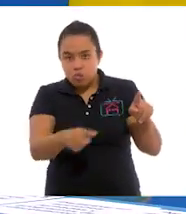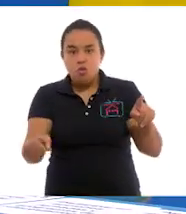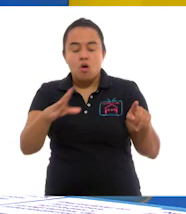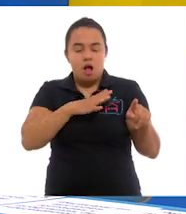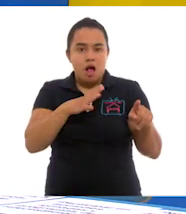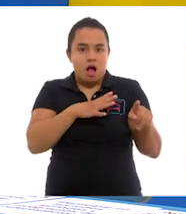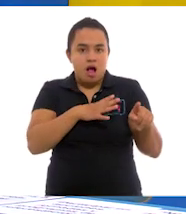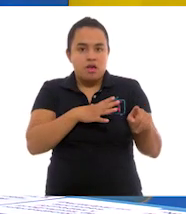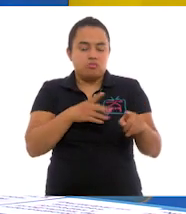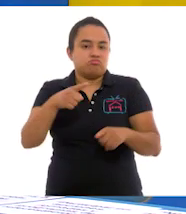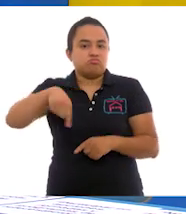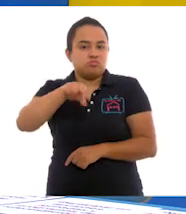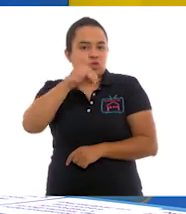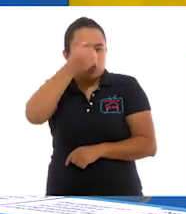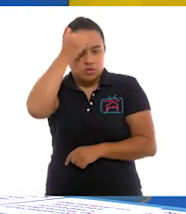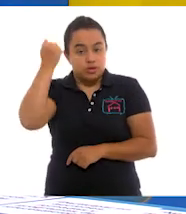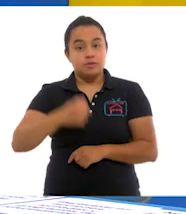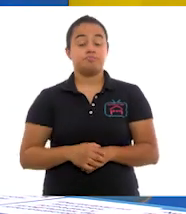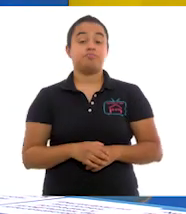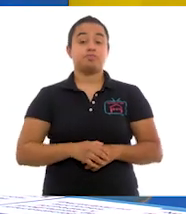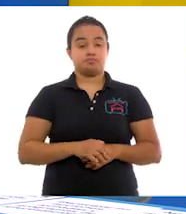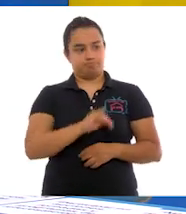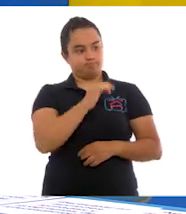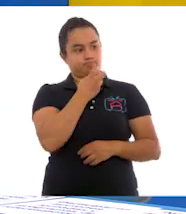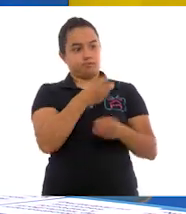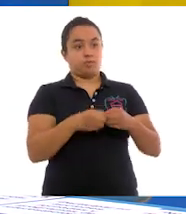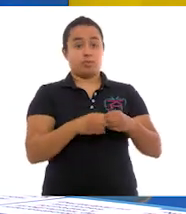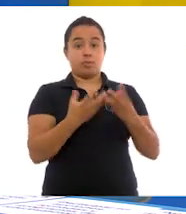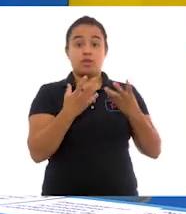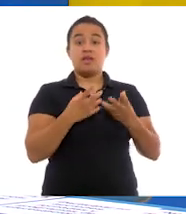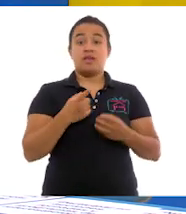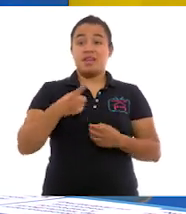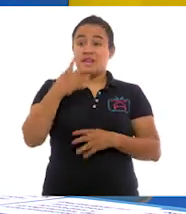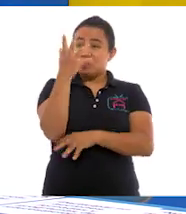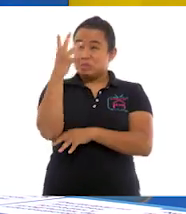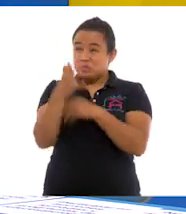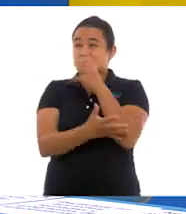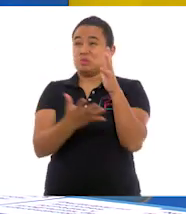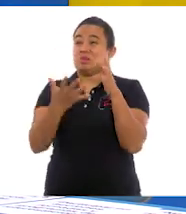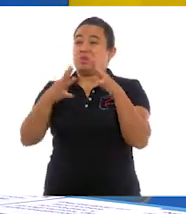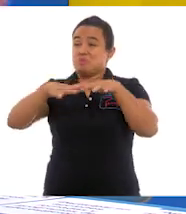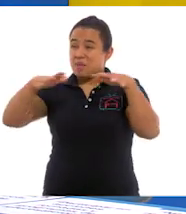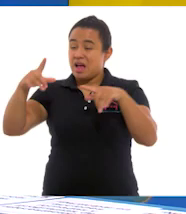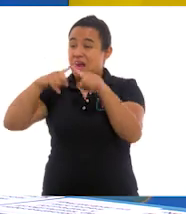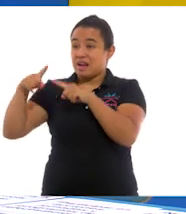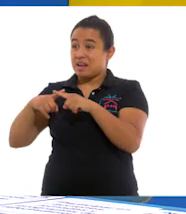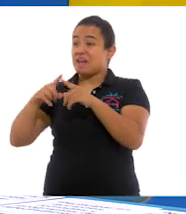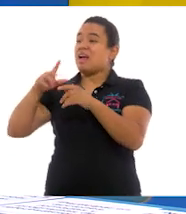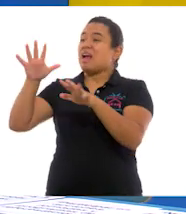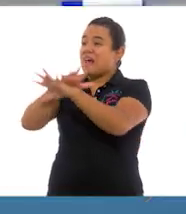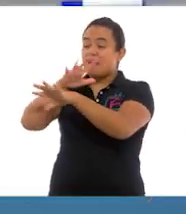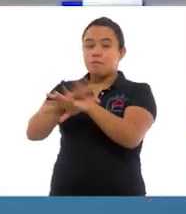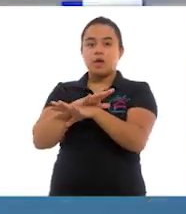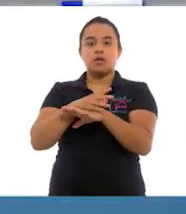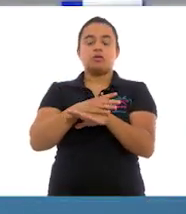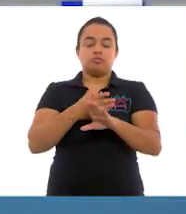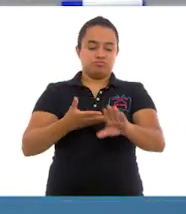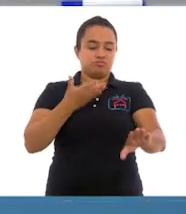Exactamente. Y una vez más, nos queda muy claro que la alteración de los ecosistemas afecta a todas las especies.